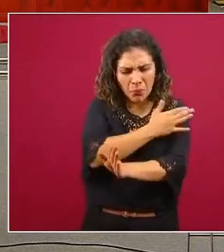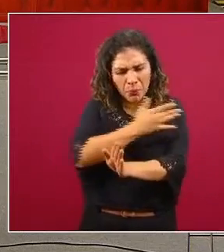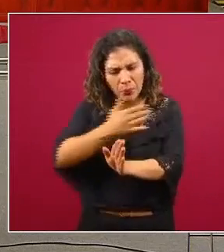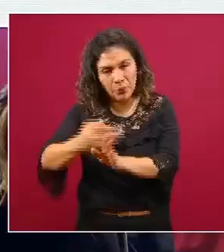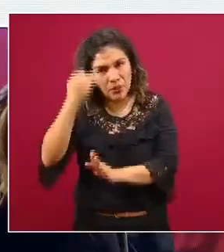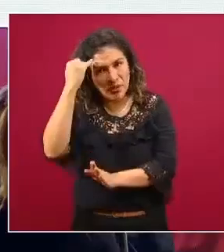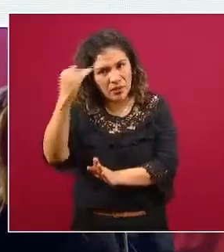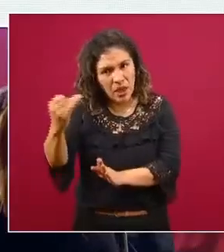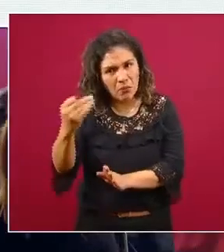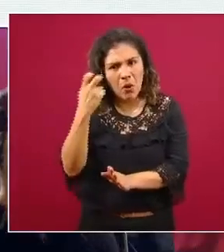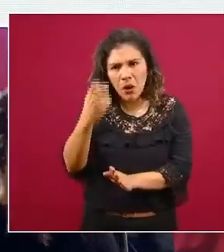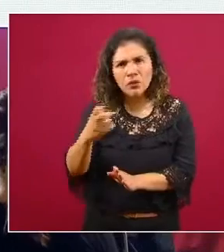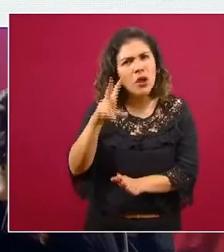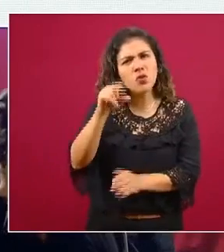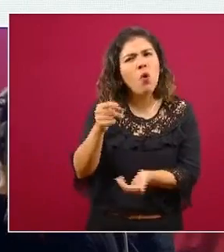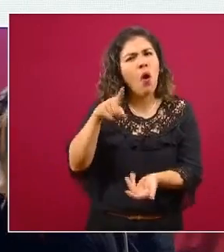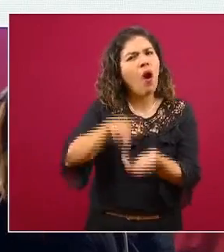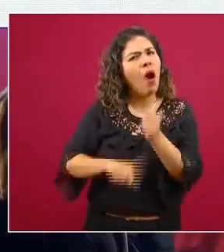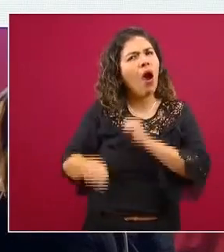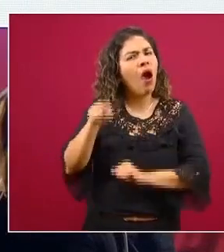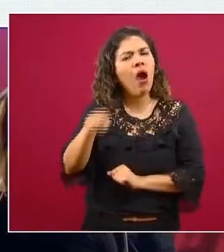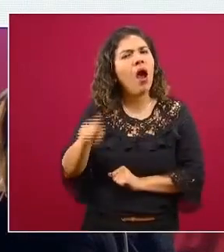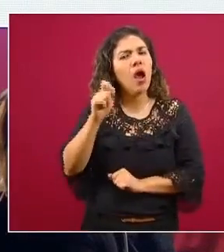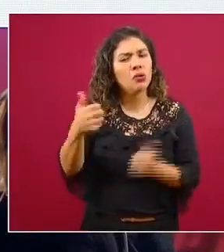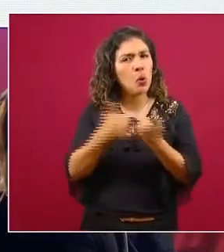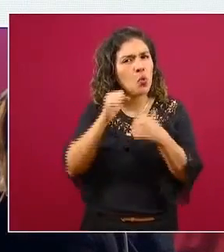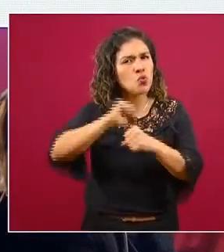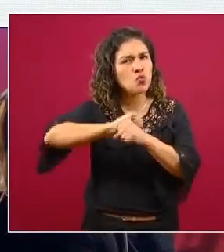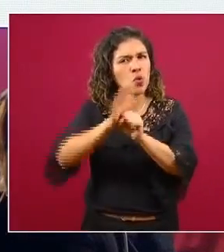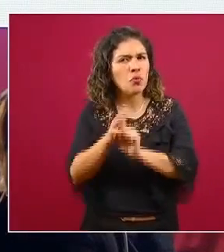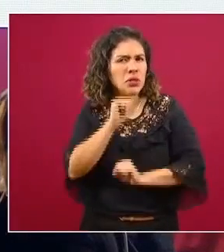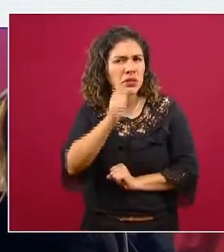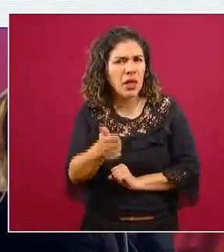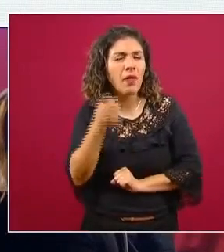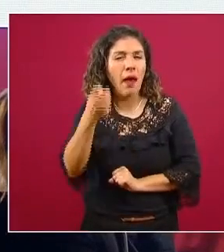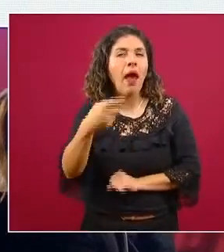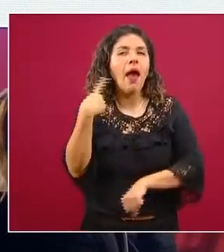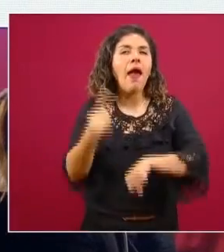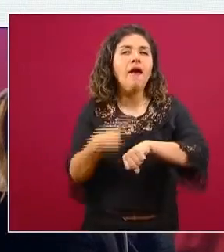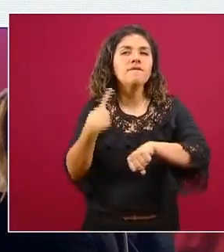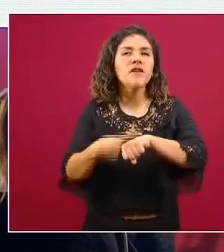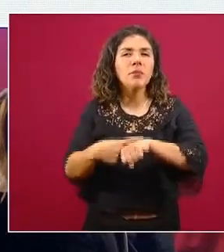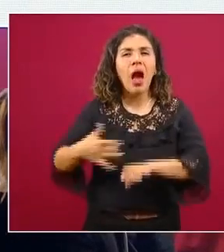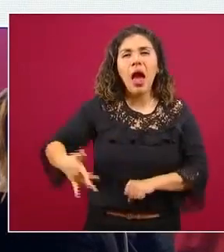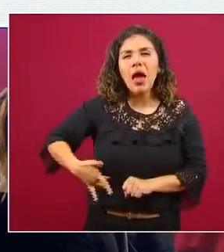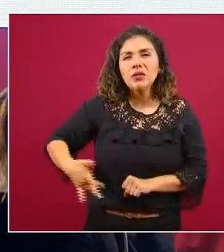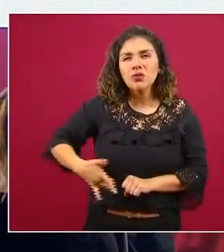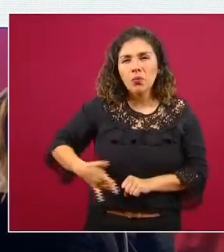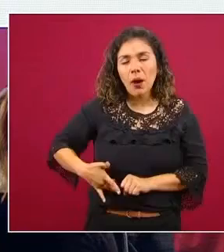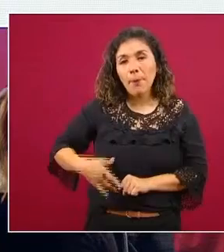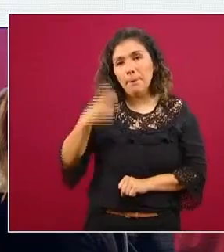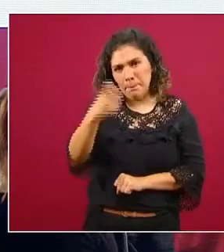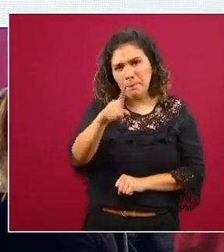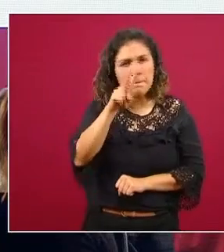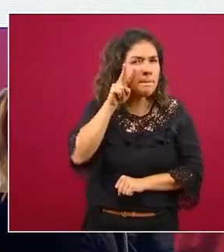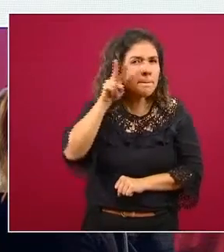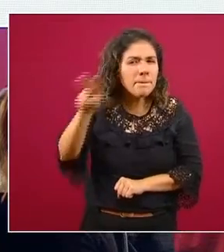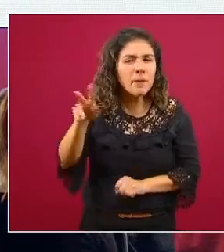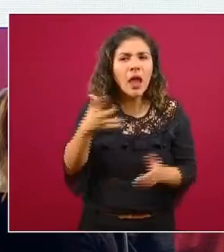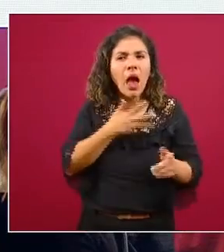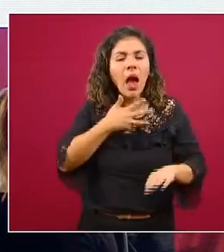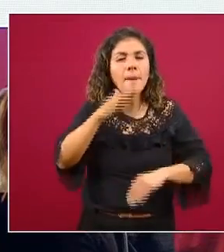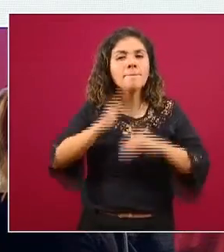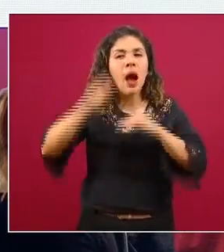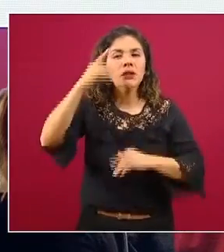periodo que no se veía influida por COVID-19 que fueron las enfermedades intestinales y ustedes pueden ver como ahí no hubo un